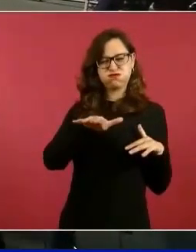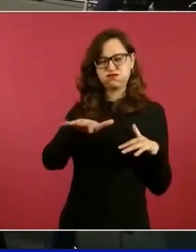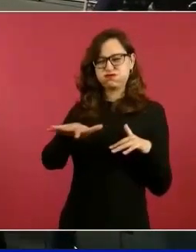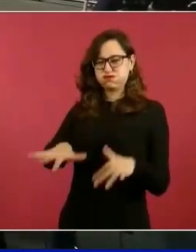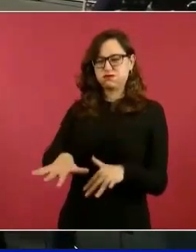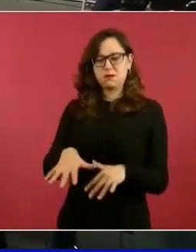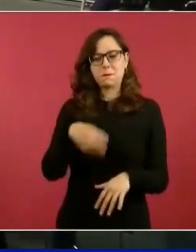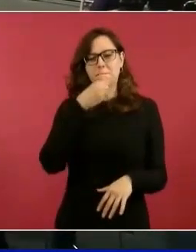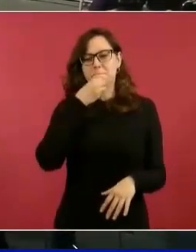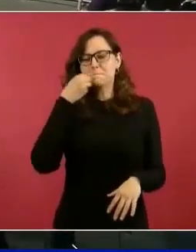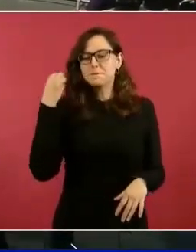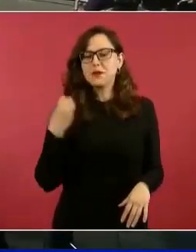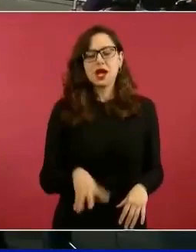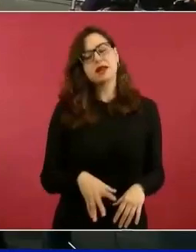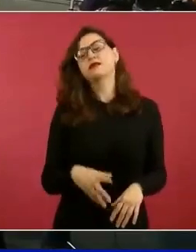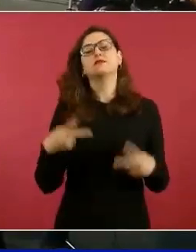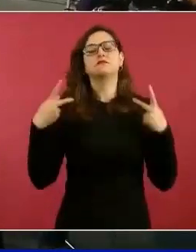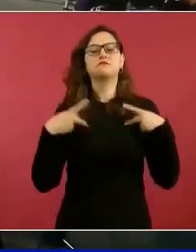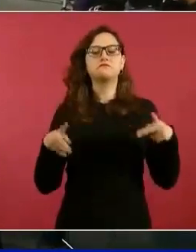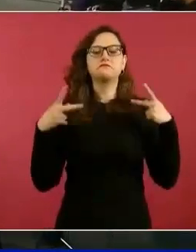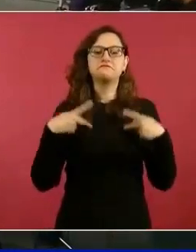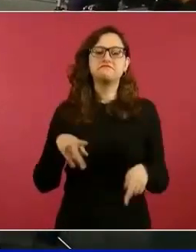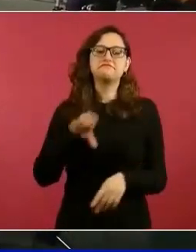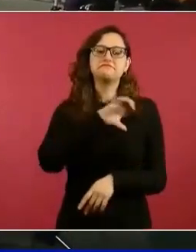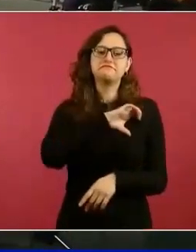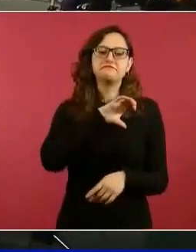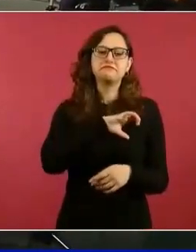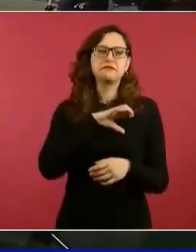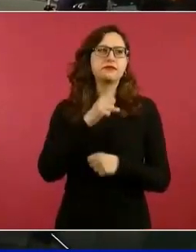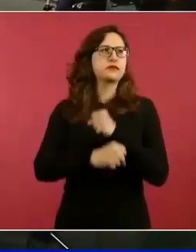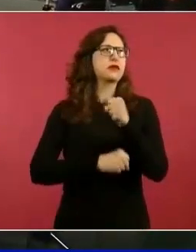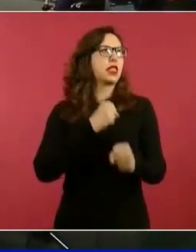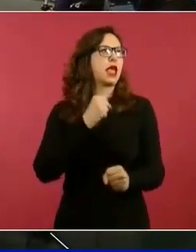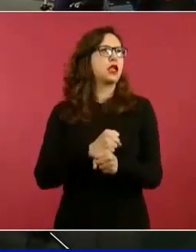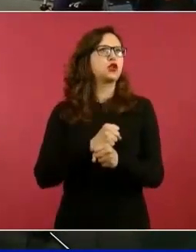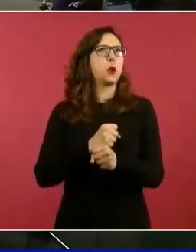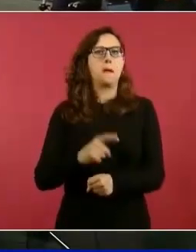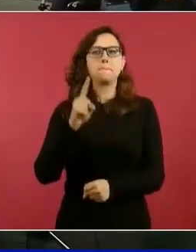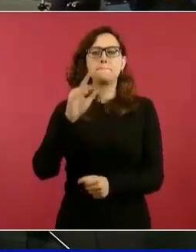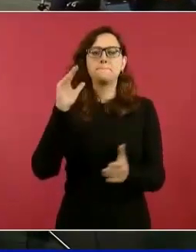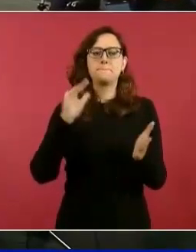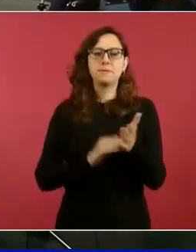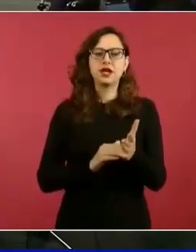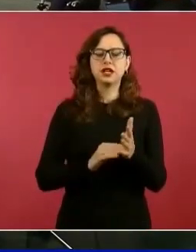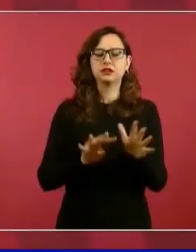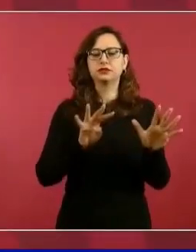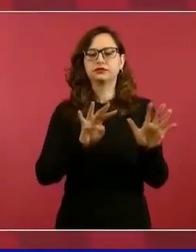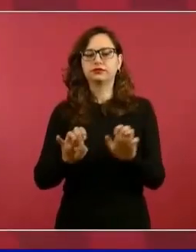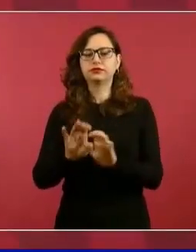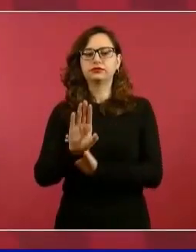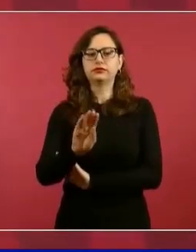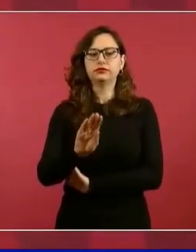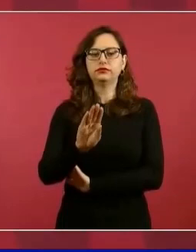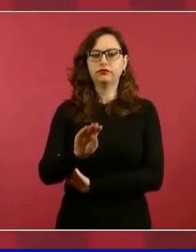cariñosa, muy fraterna. Esto en 1991, pero en la noche